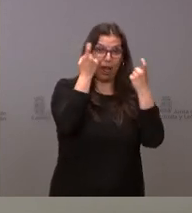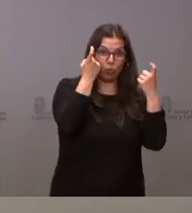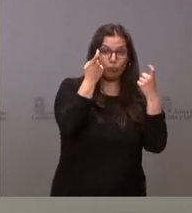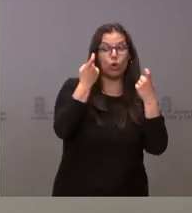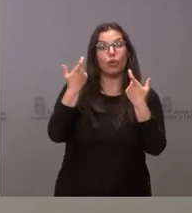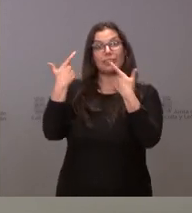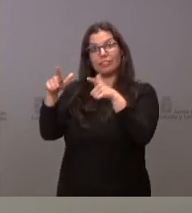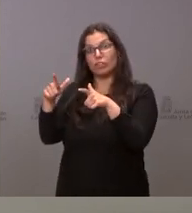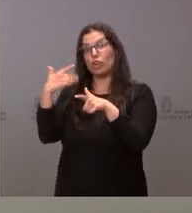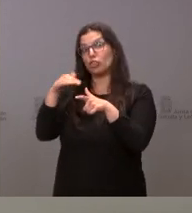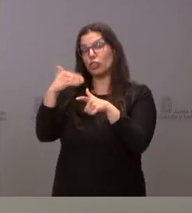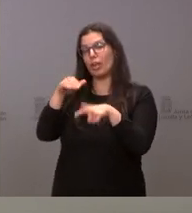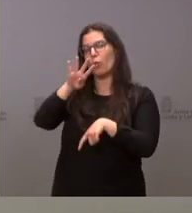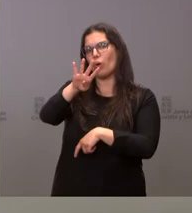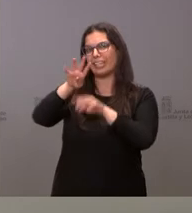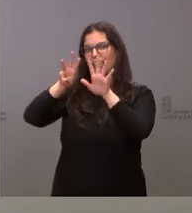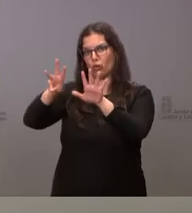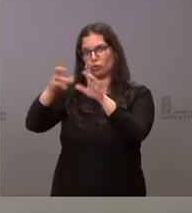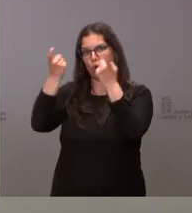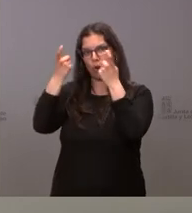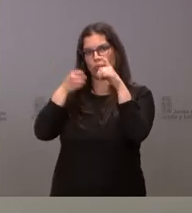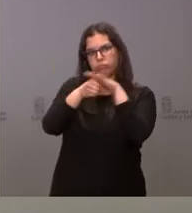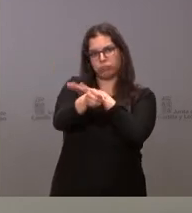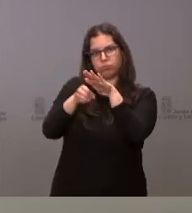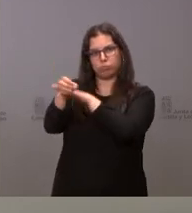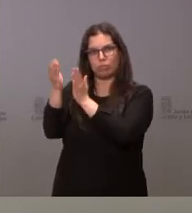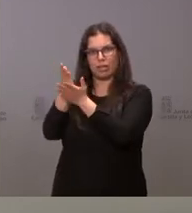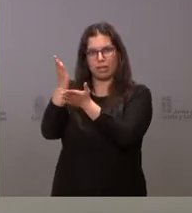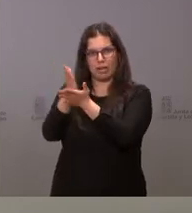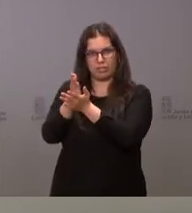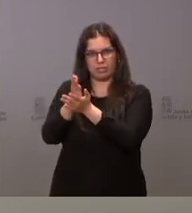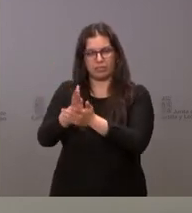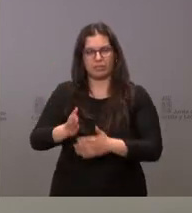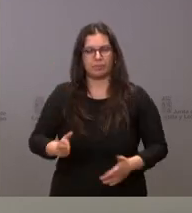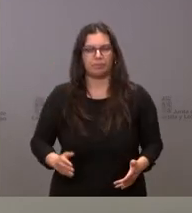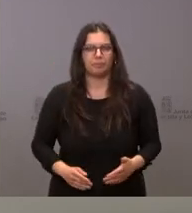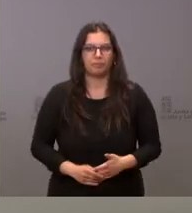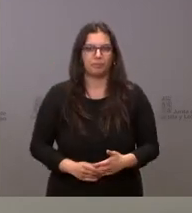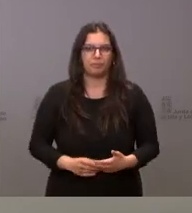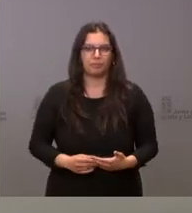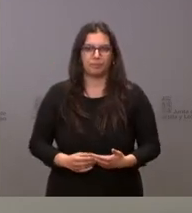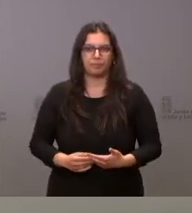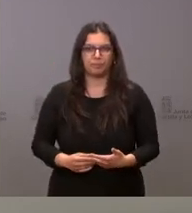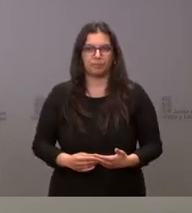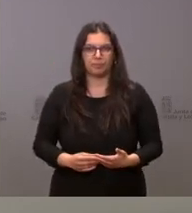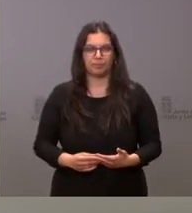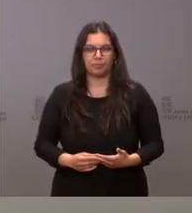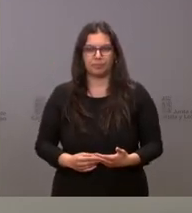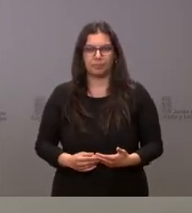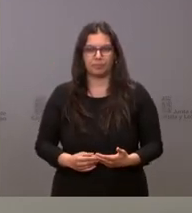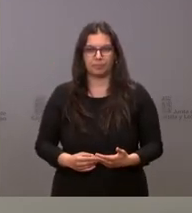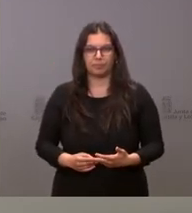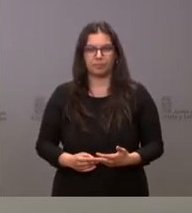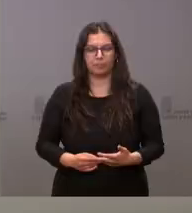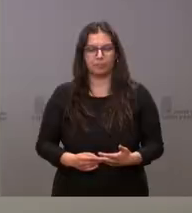Soria son 48, los alumnos que en este momento procedentes de Ucrania están cursando sus estudios en los centros educativos de Castilla y León.